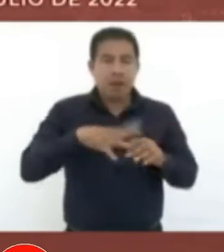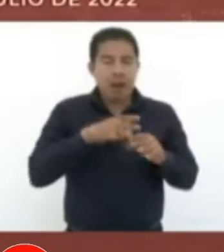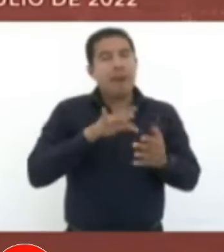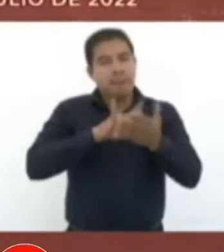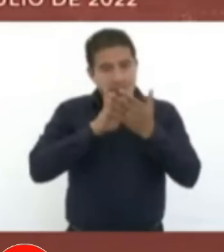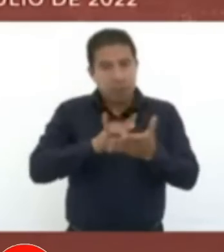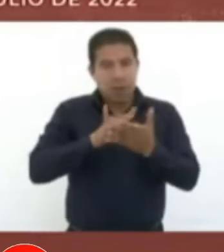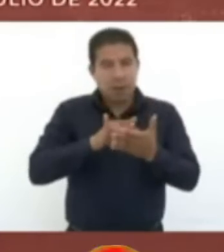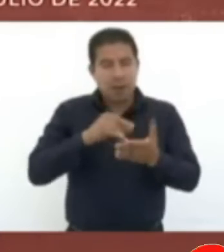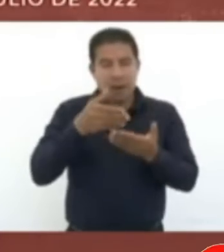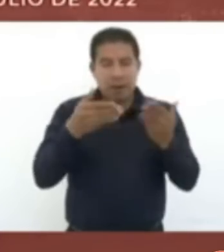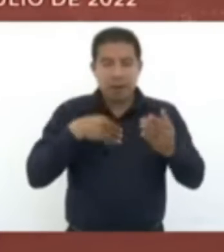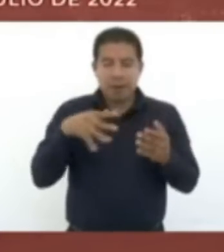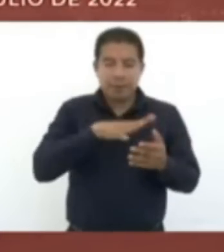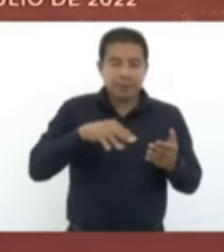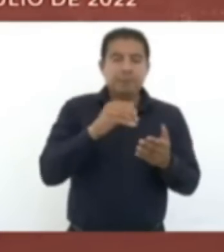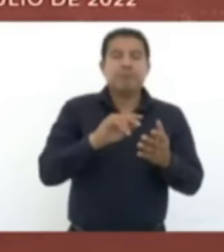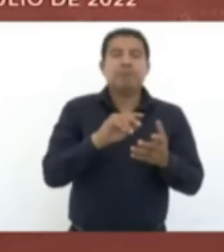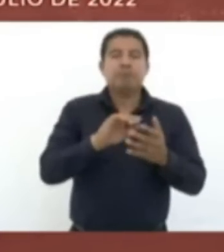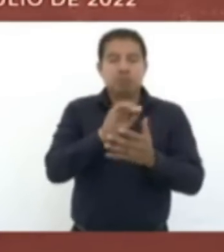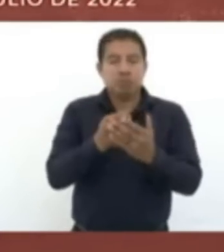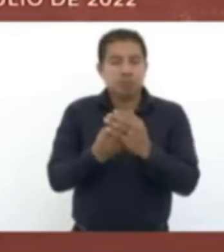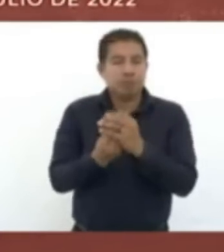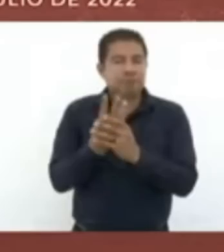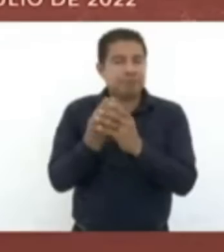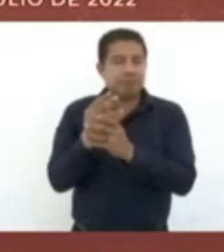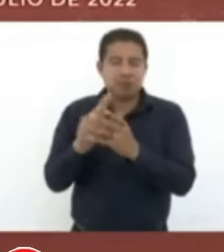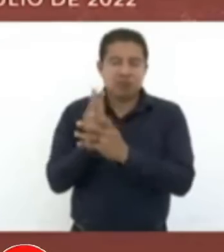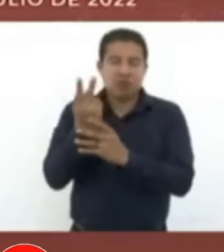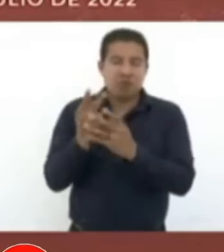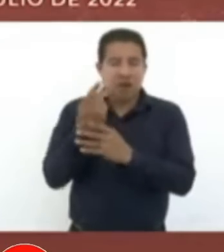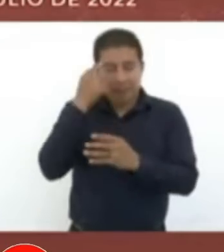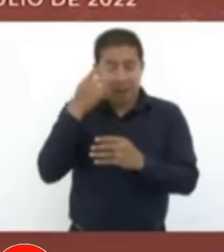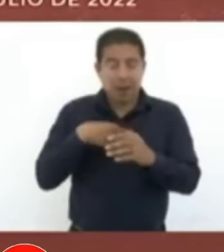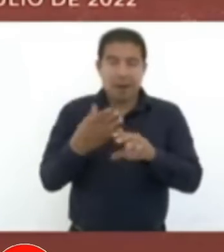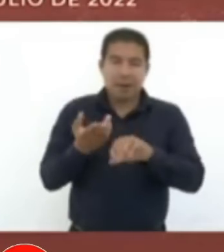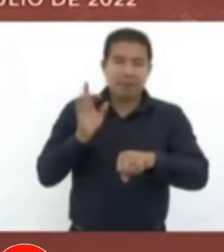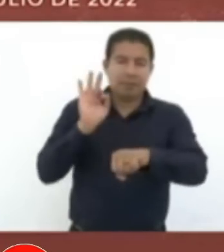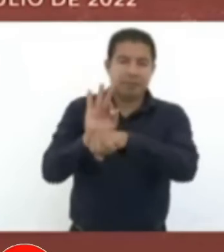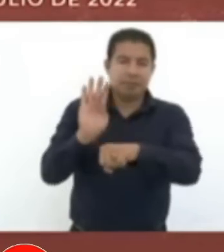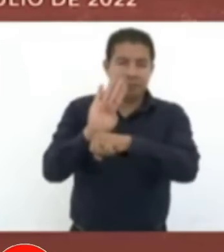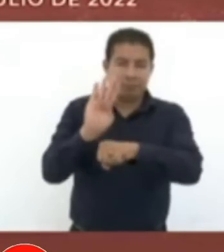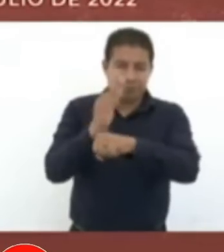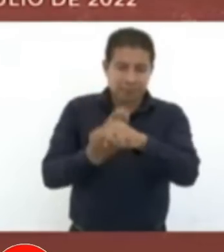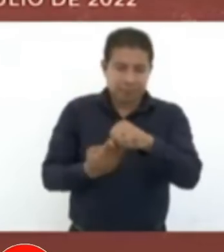ahora es producción para el bienestar. Y ya aumentó lo que se les entrega.